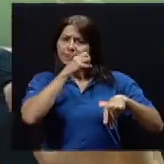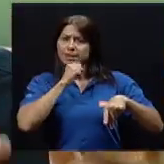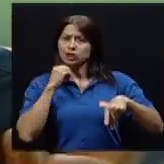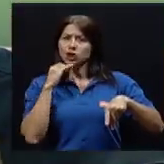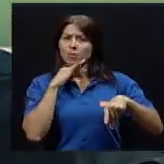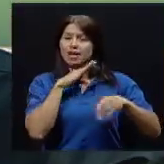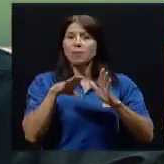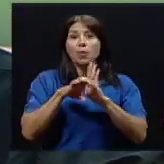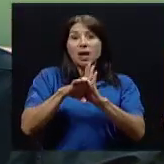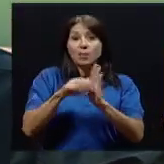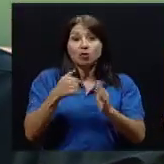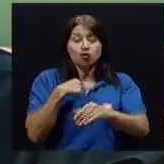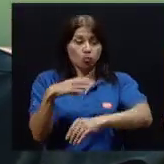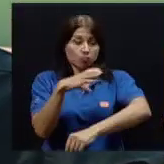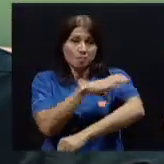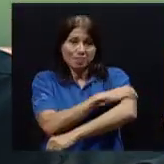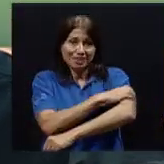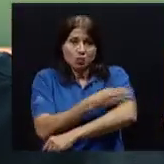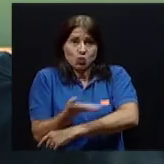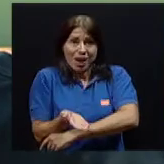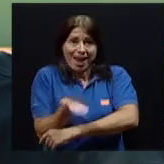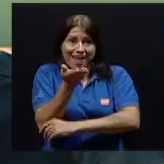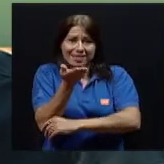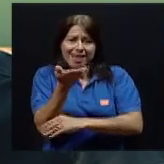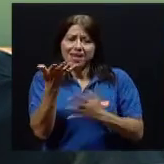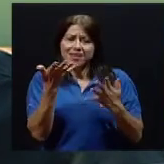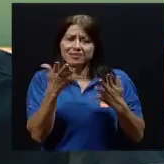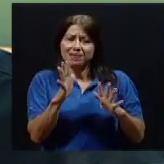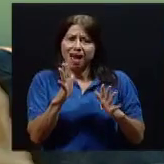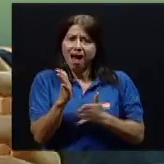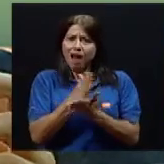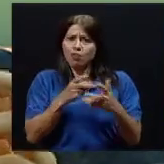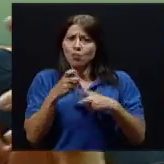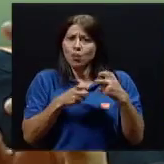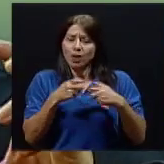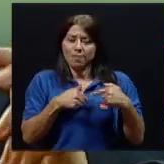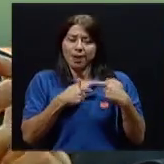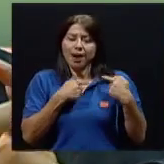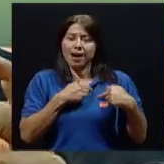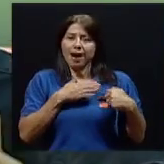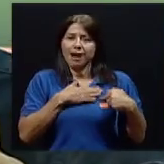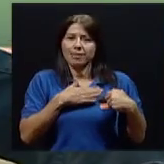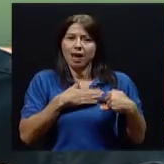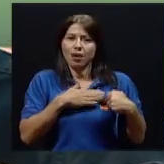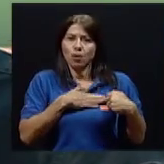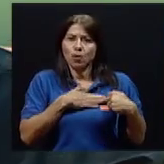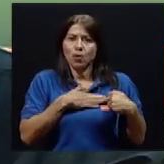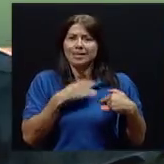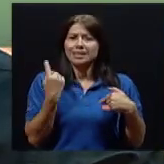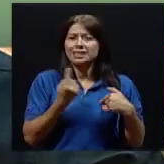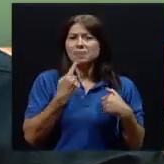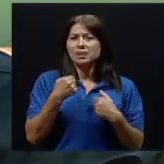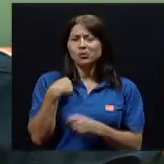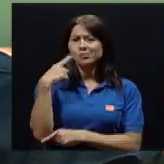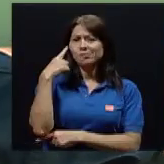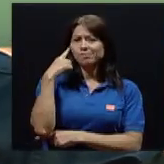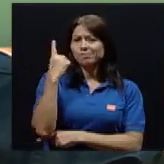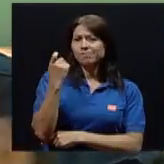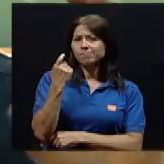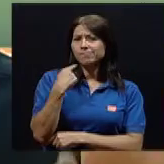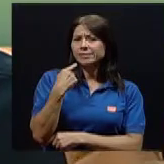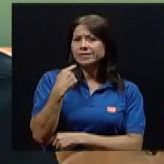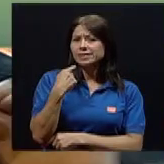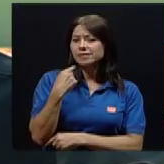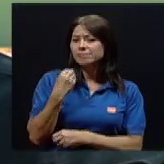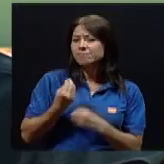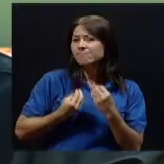si ya he requerido alguna valoración de mi funcionalidad cardíaca, es siempre añadir una pregunta. ¿Cómo está la funcionalidad renal